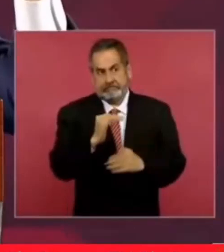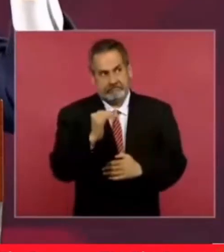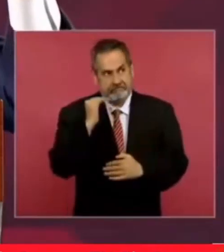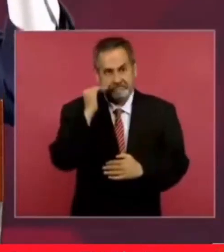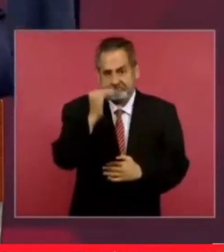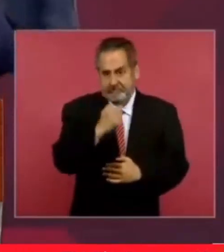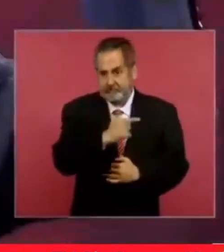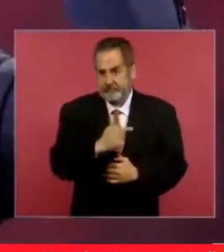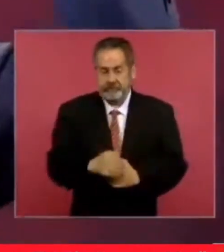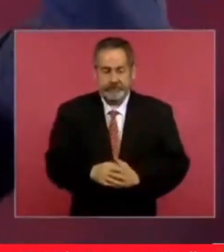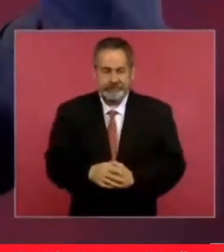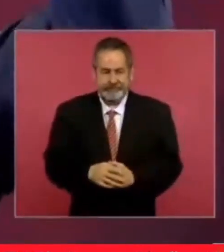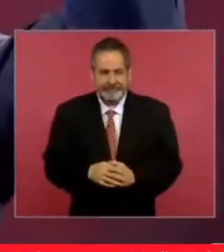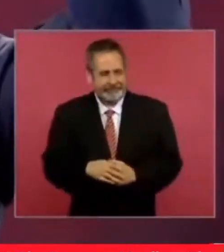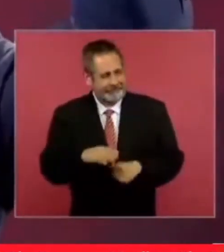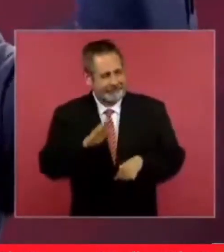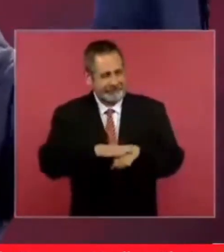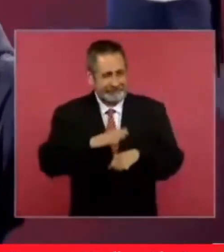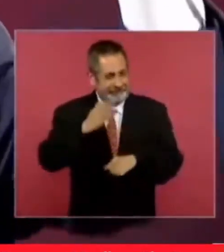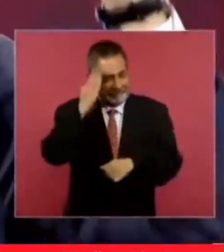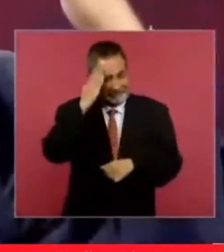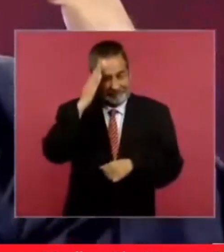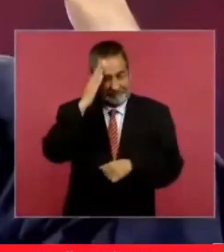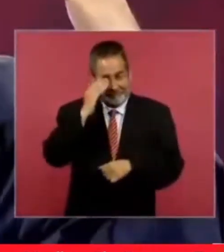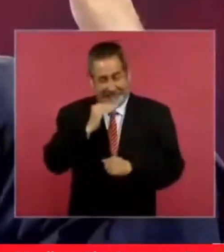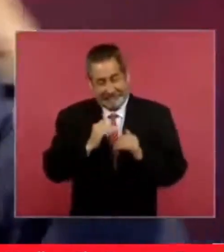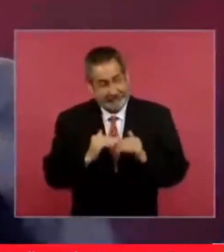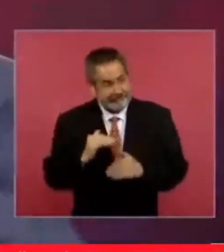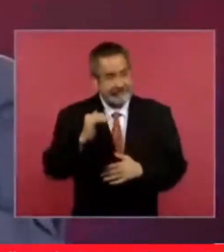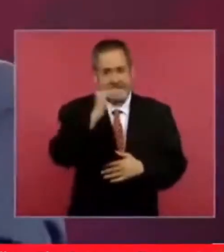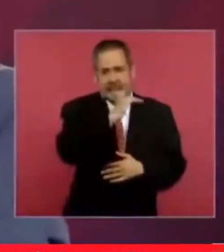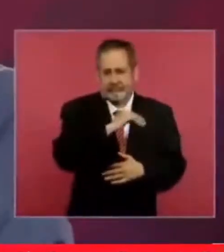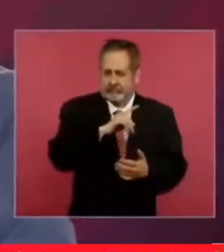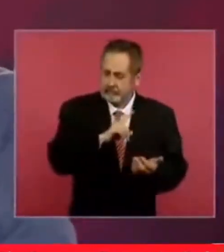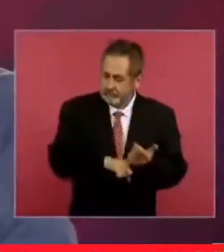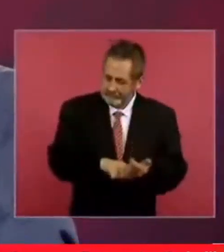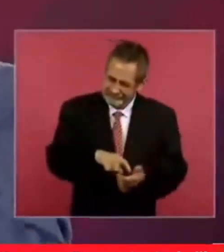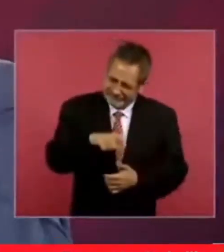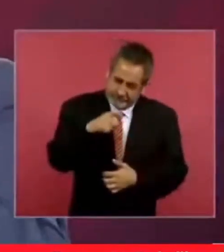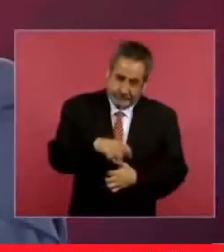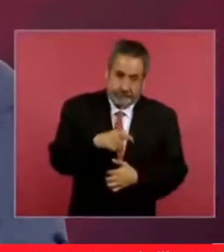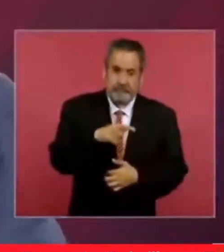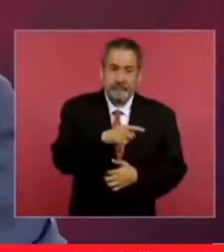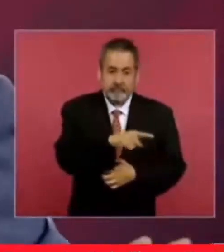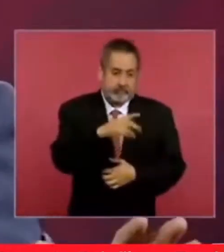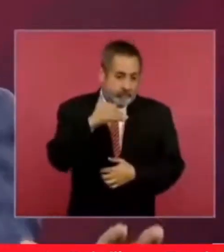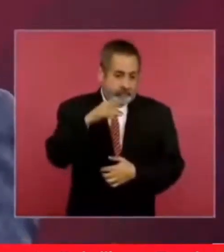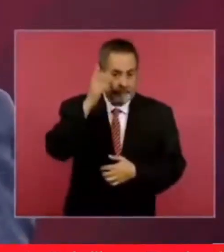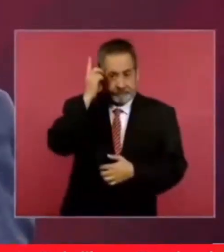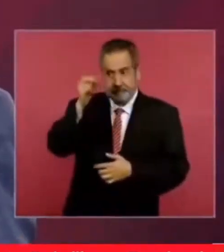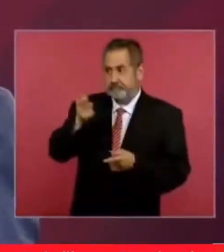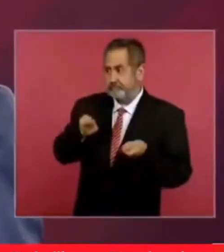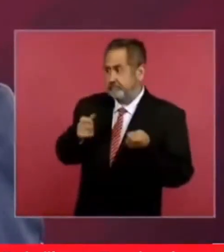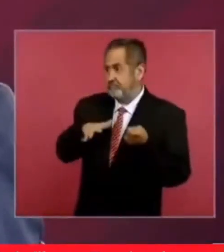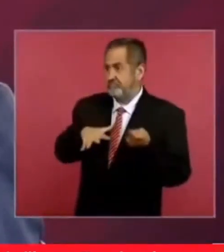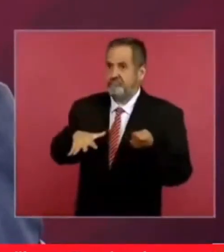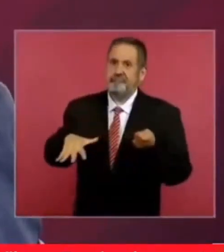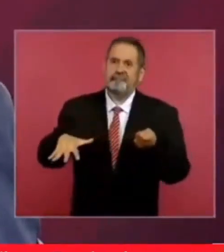los de mero arriba esos eran los dueños del país